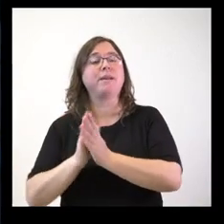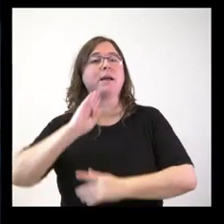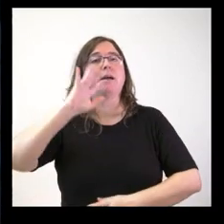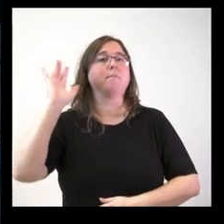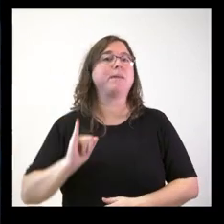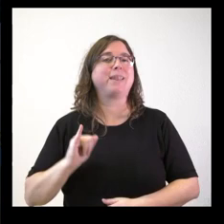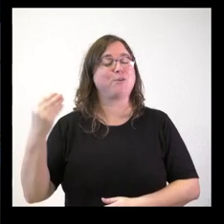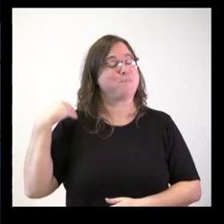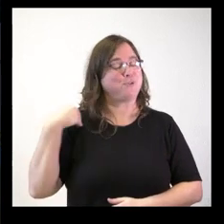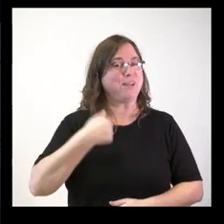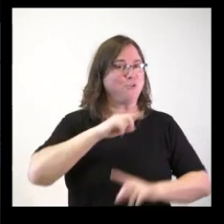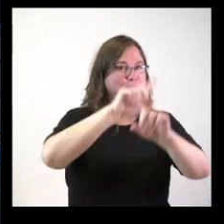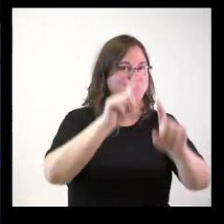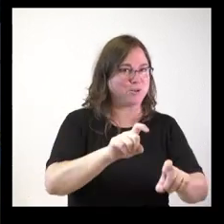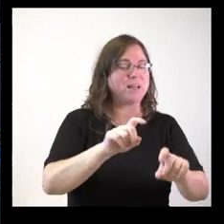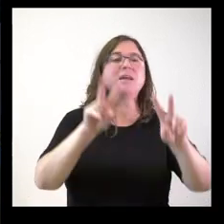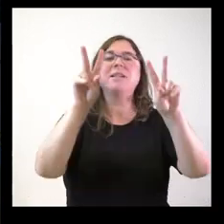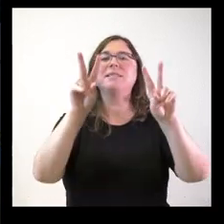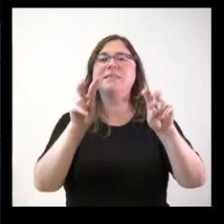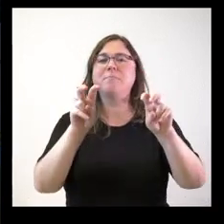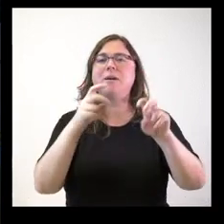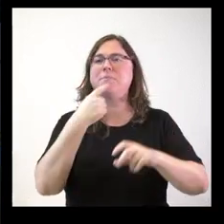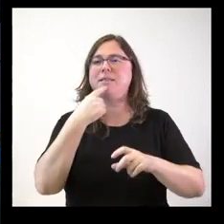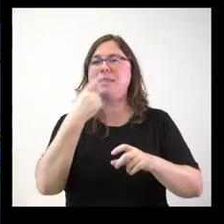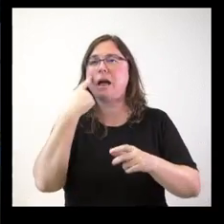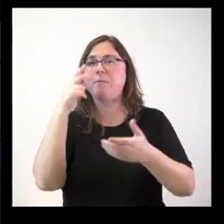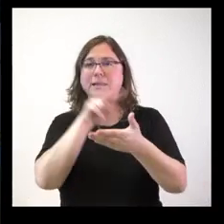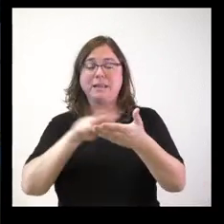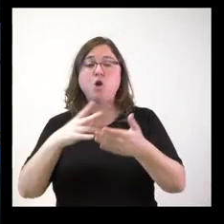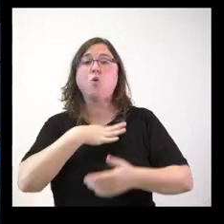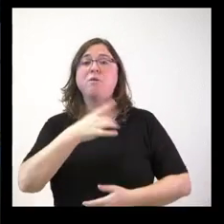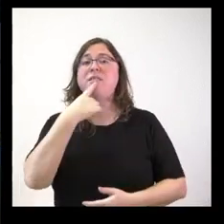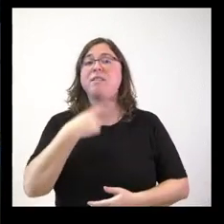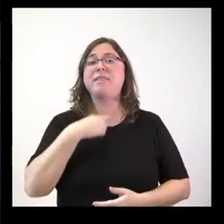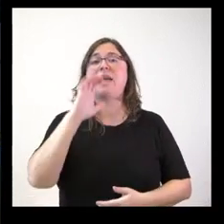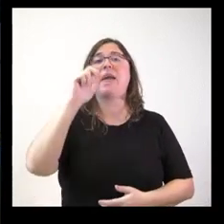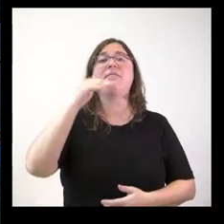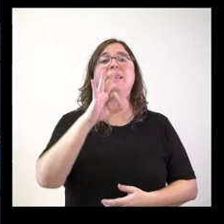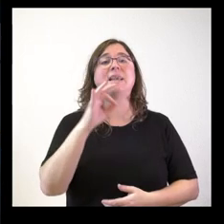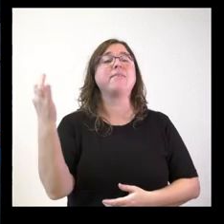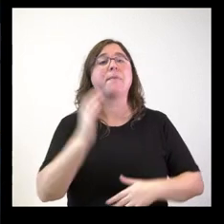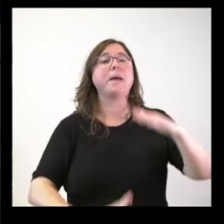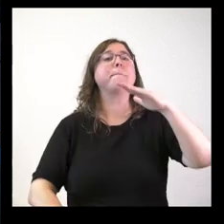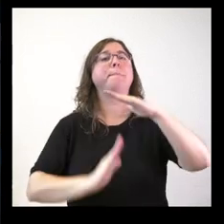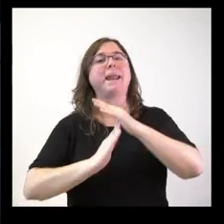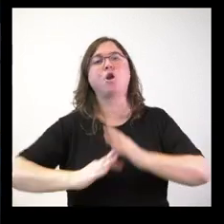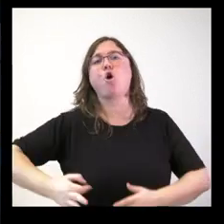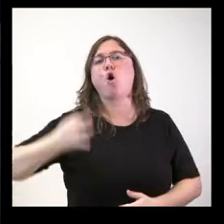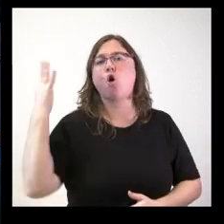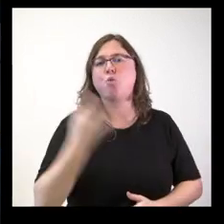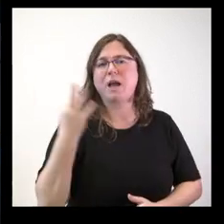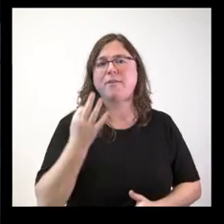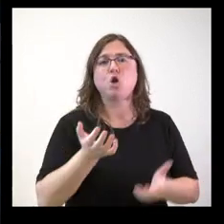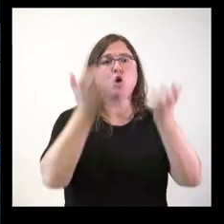le haga una pregunta. En relación a… me dice, a ver, si nos puede decir si Endesa debe parar obligatoriamente la demolición de